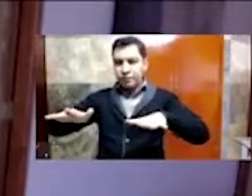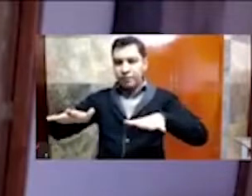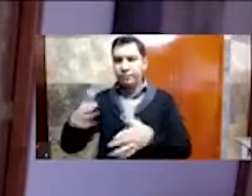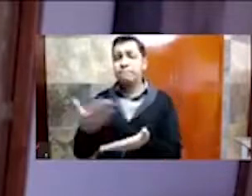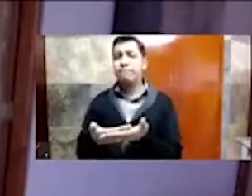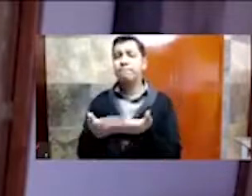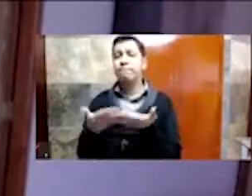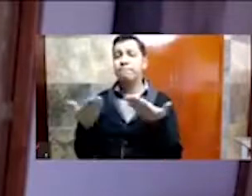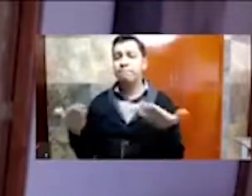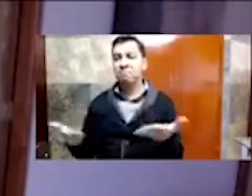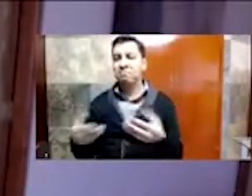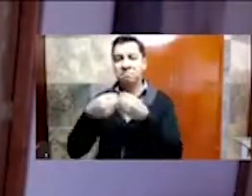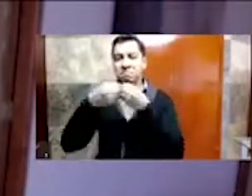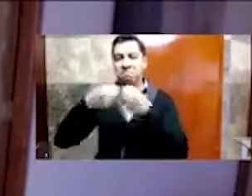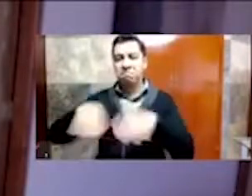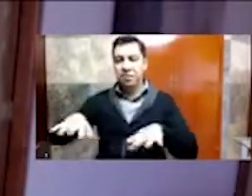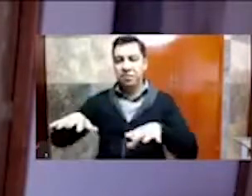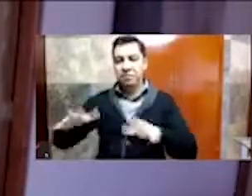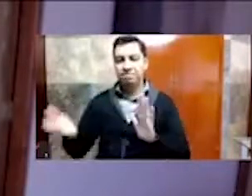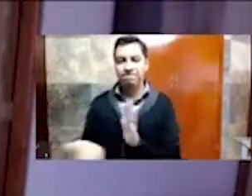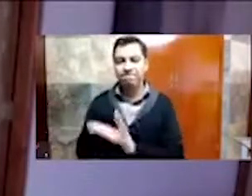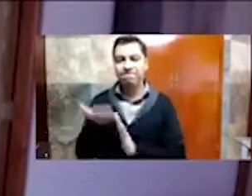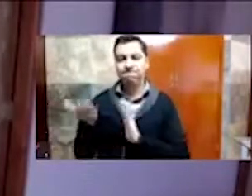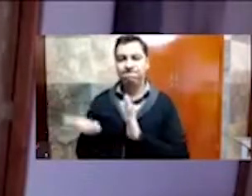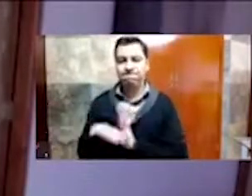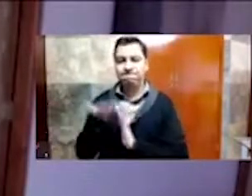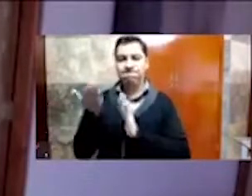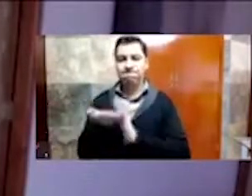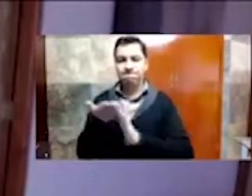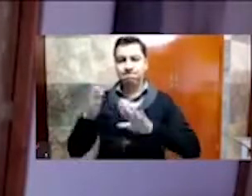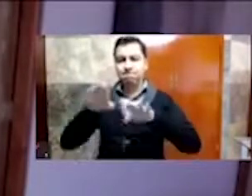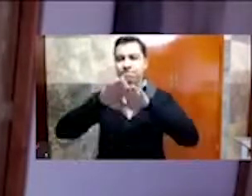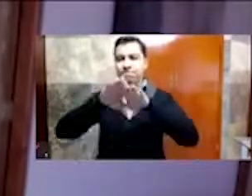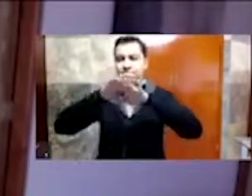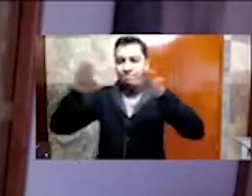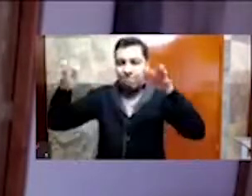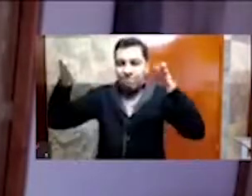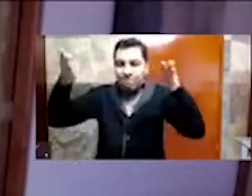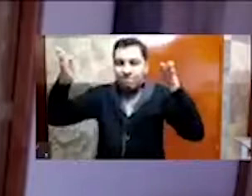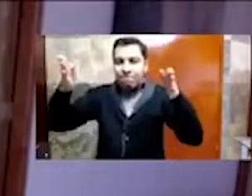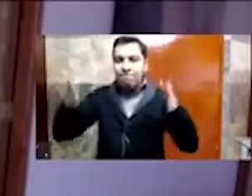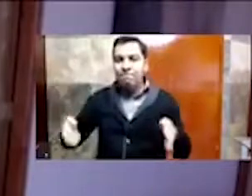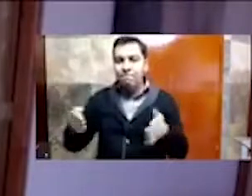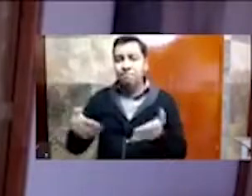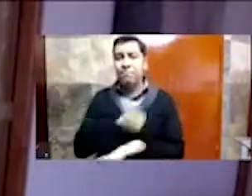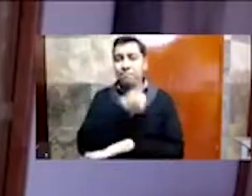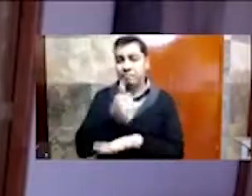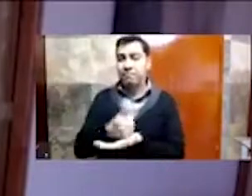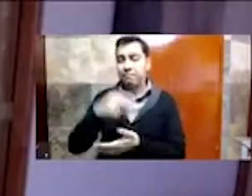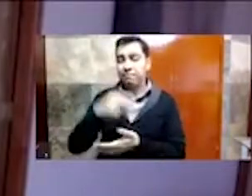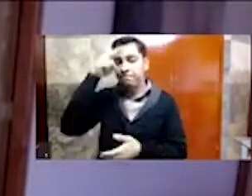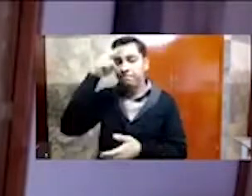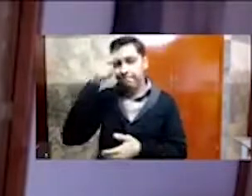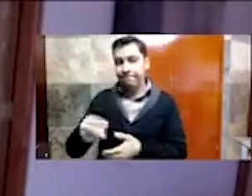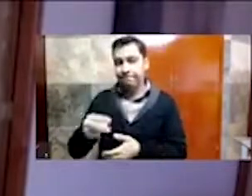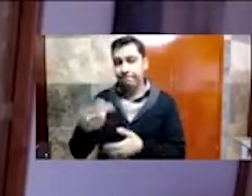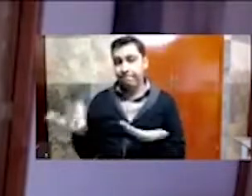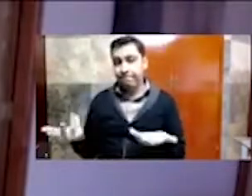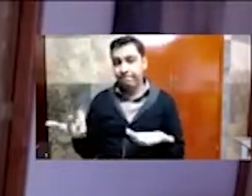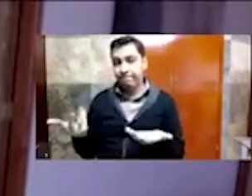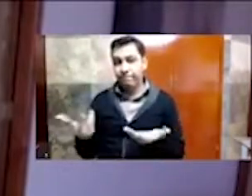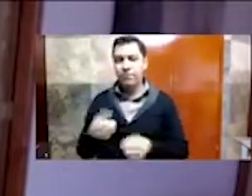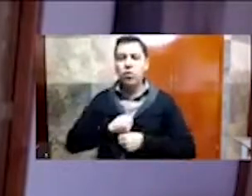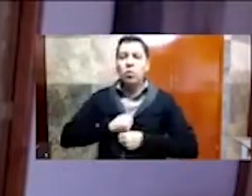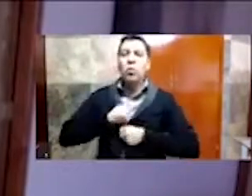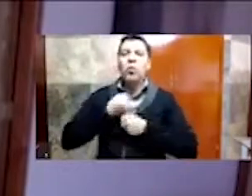goteras del reloj. Me parece que es un poema que condensa de bellísima manera todos